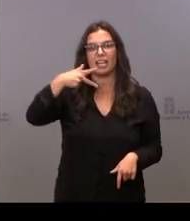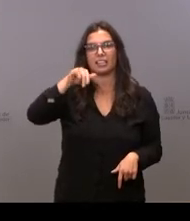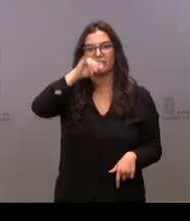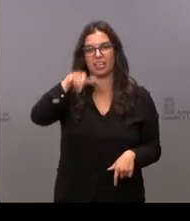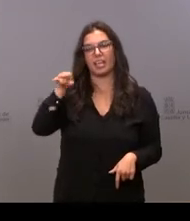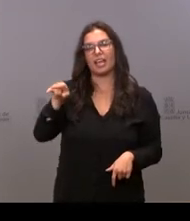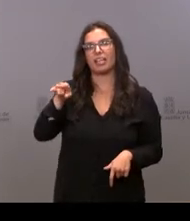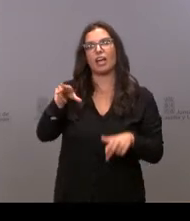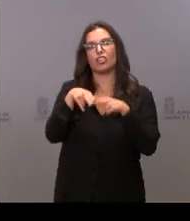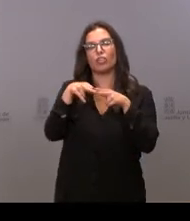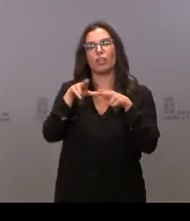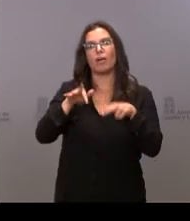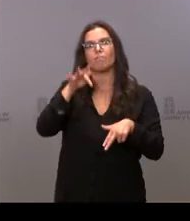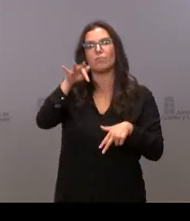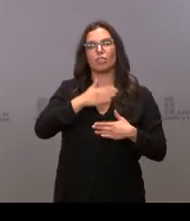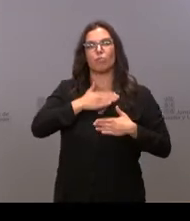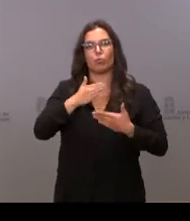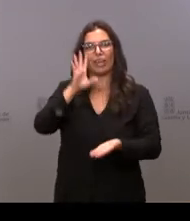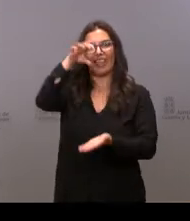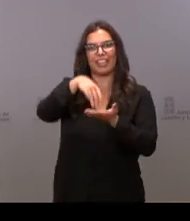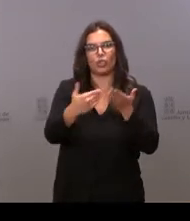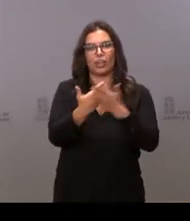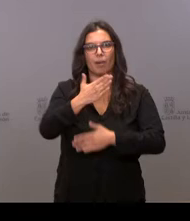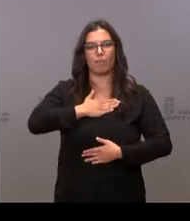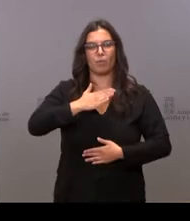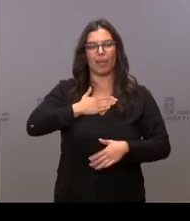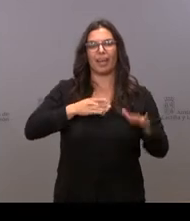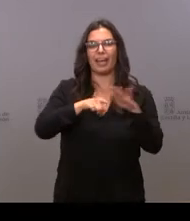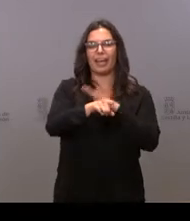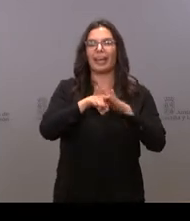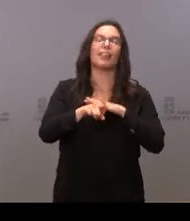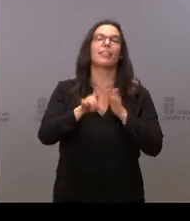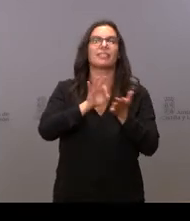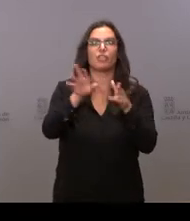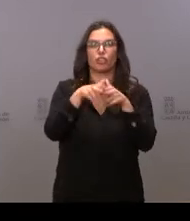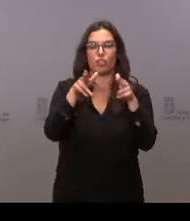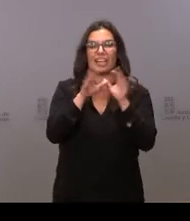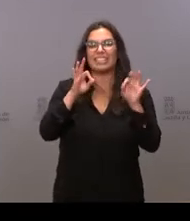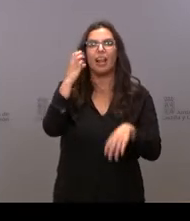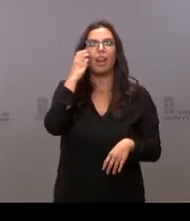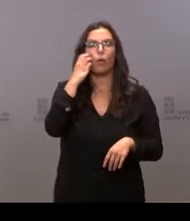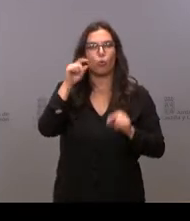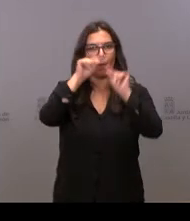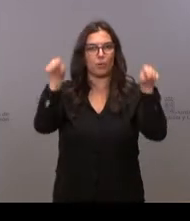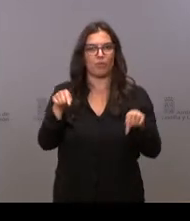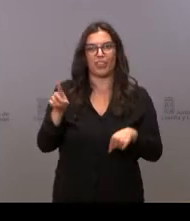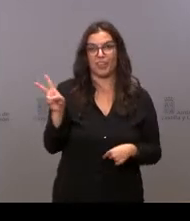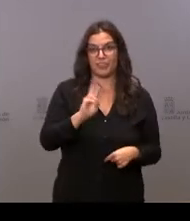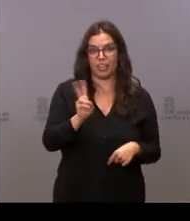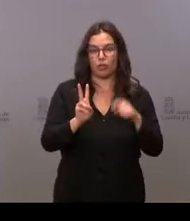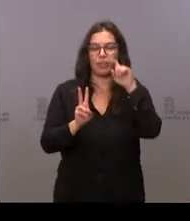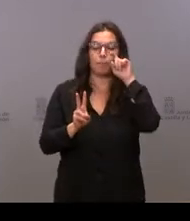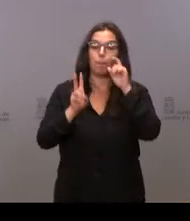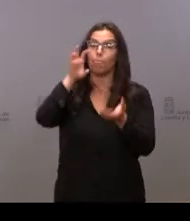centro de día de la Gerencia de Servicios Sociales de Laguna de Duero, en la provincia de Valladolid. Los centros de día son